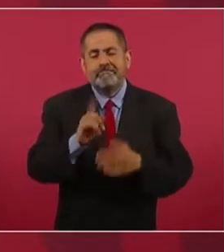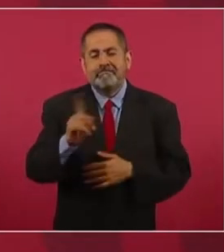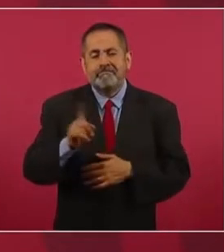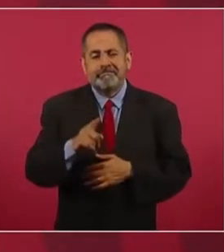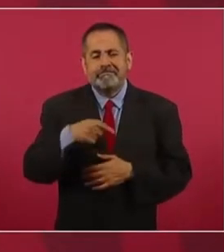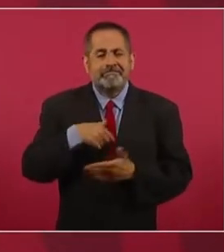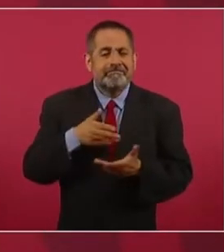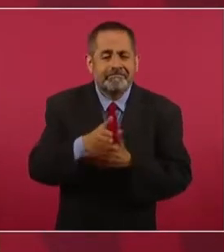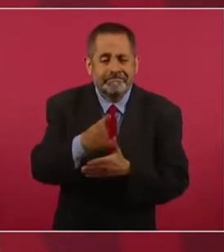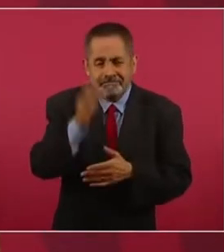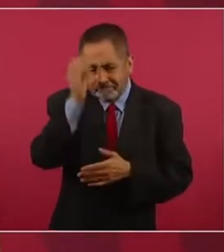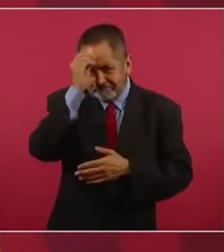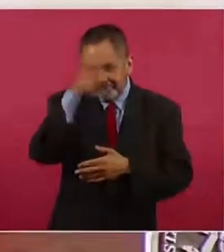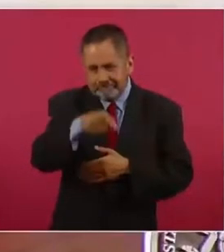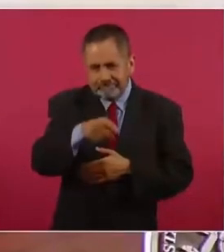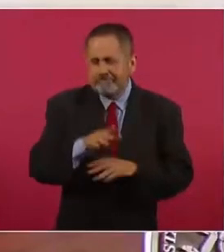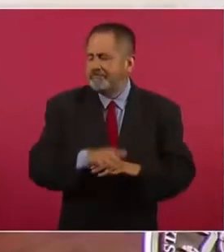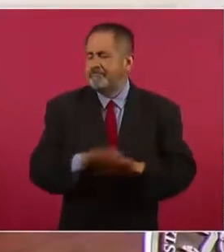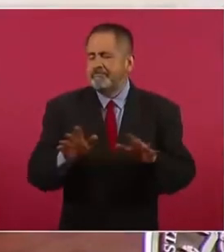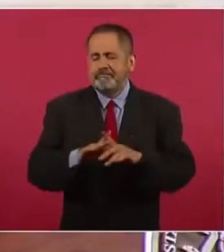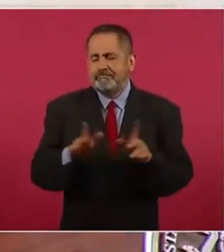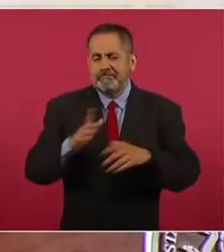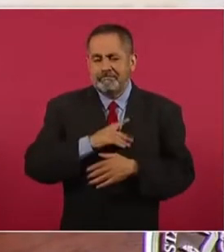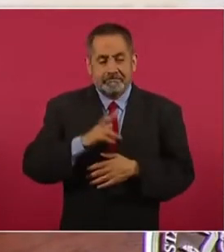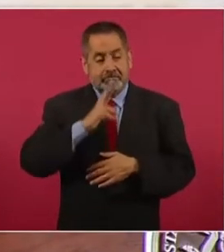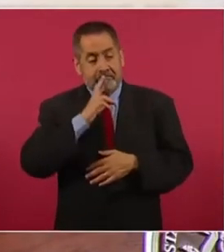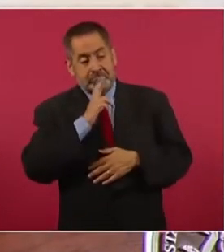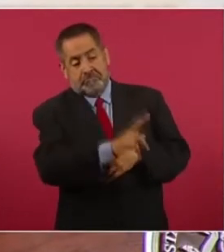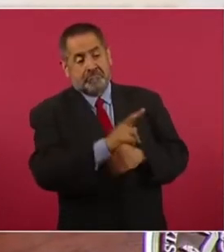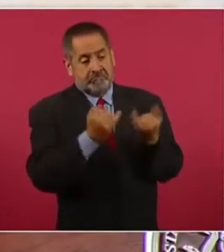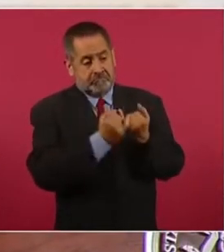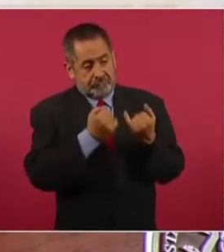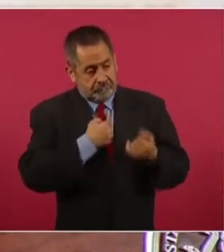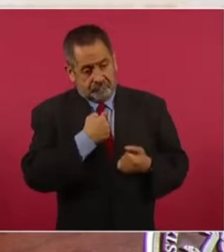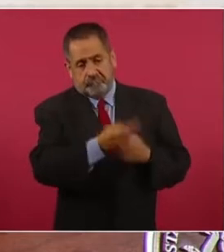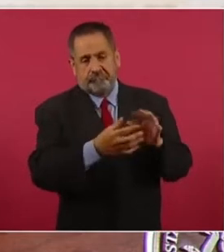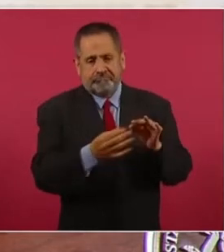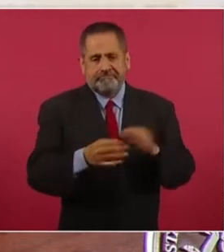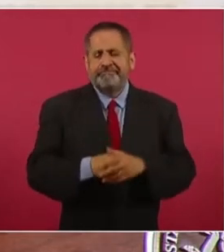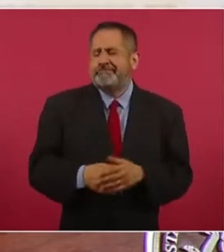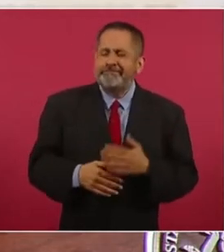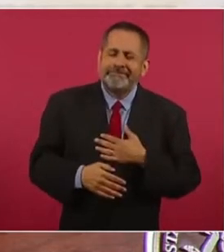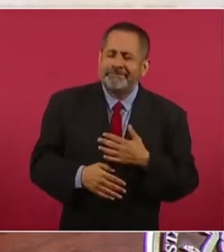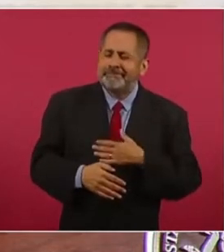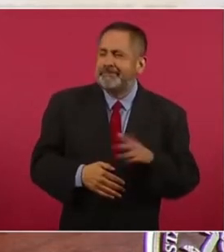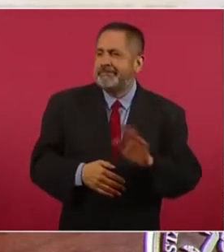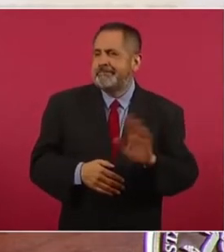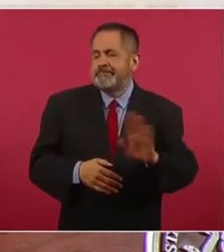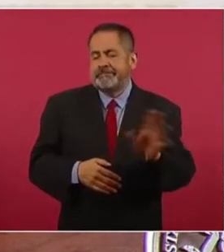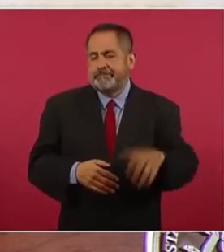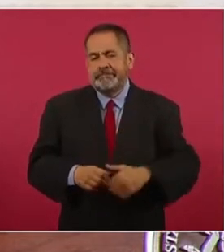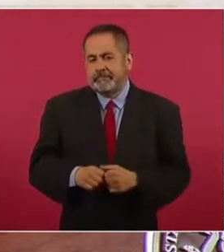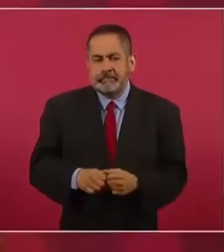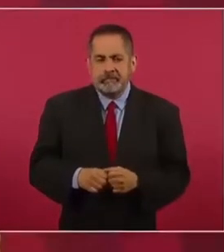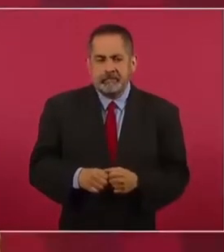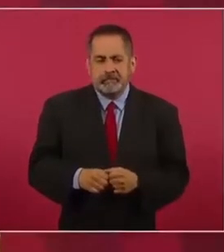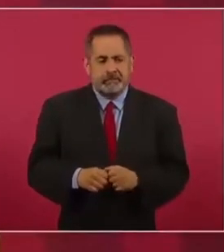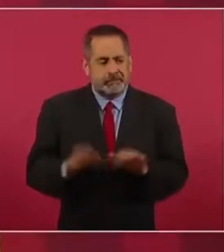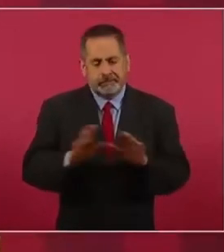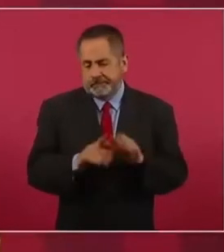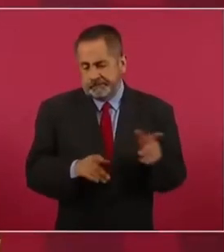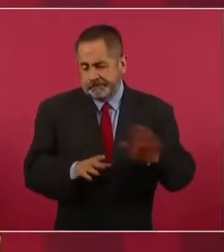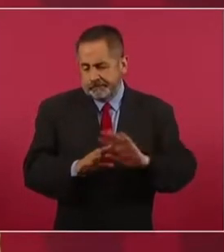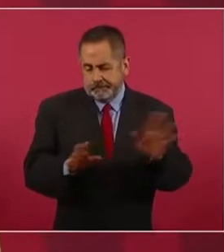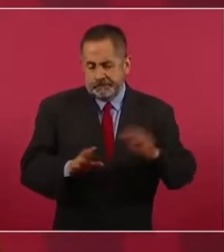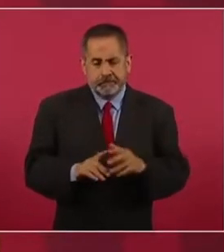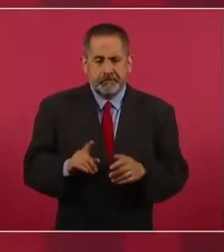no responder nosotros a este tipo